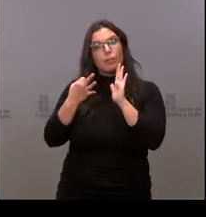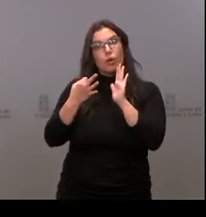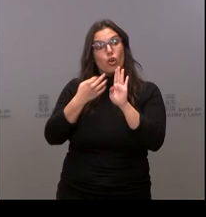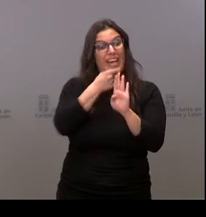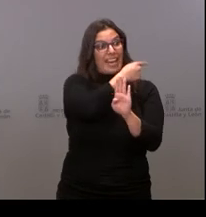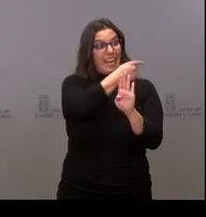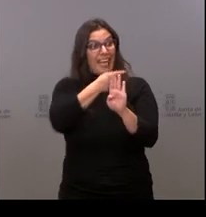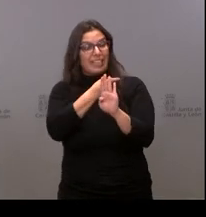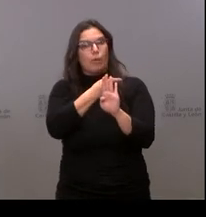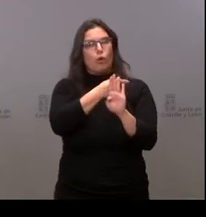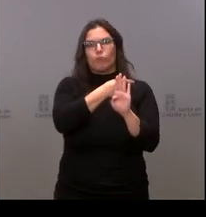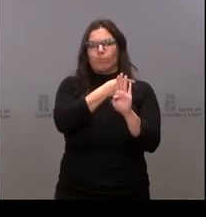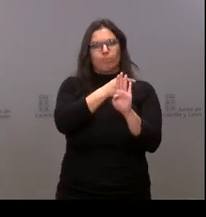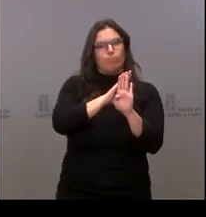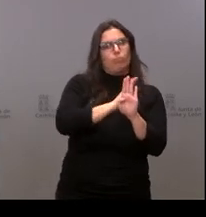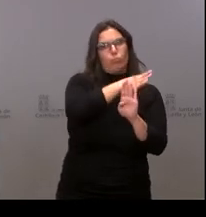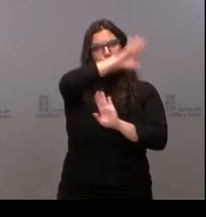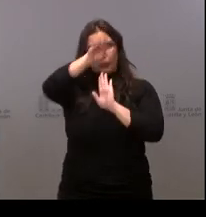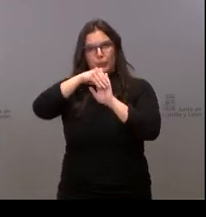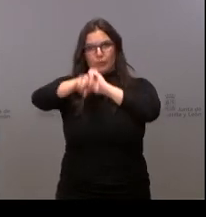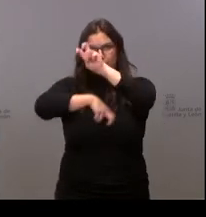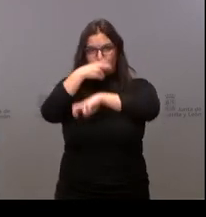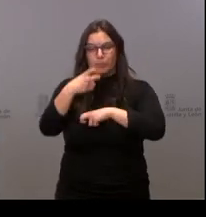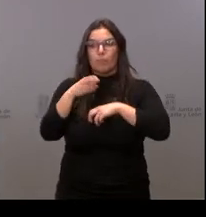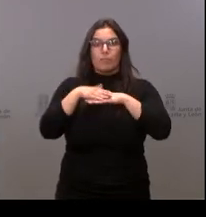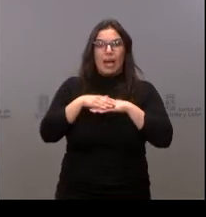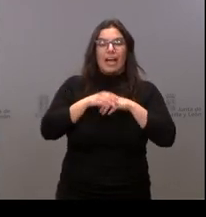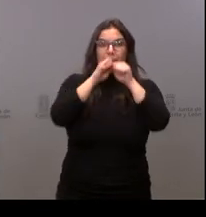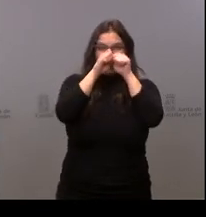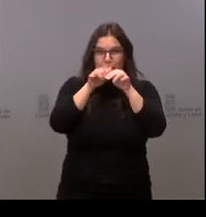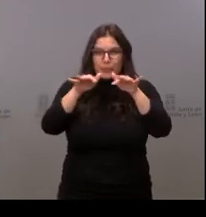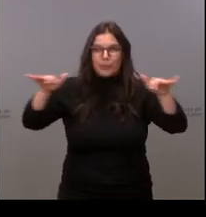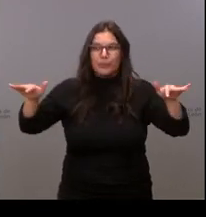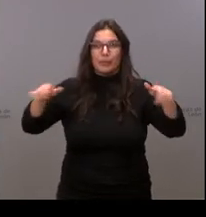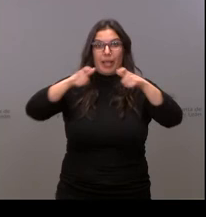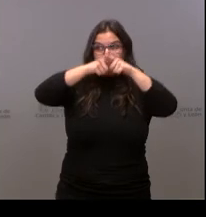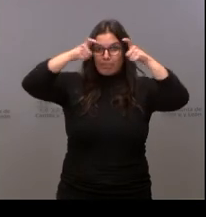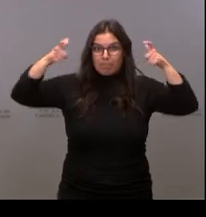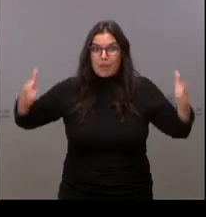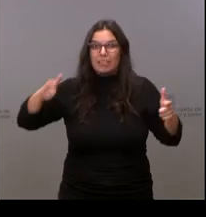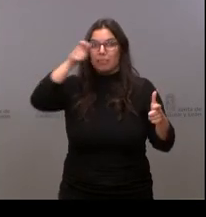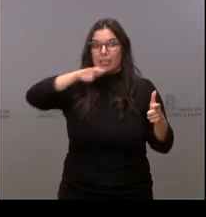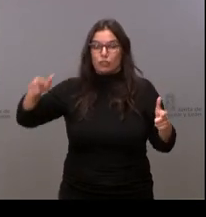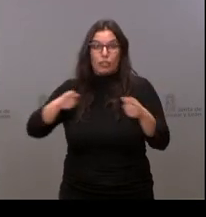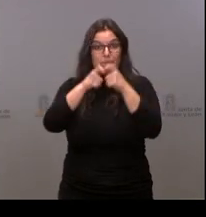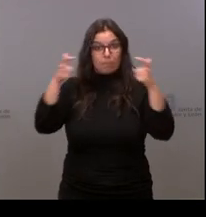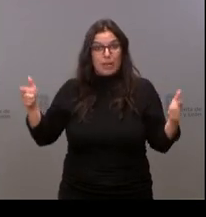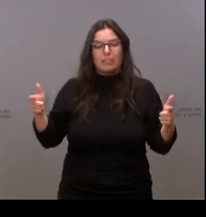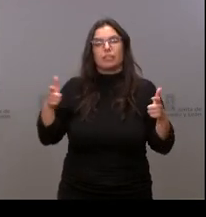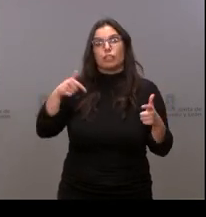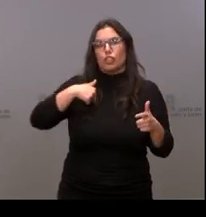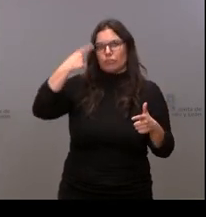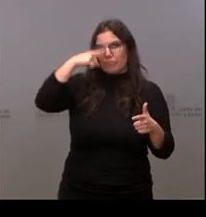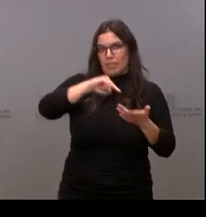llegue no solo a más personas, que llegue más lejos y estoy convencido que este plan Soria.